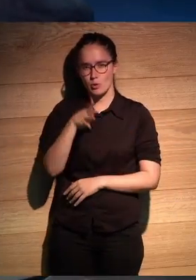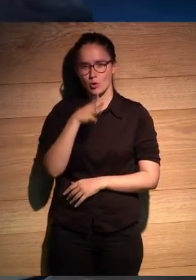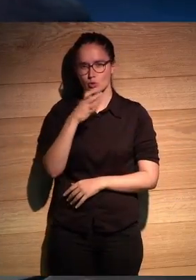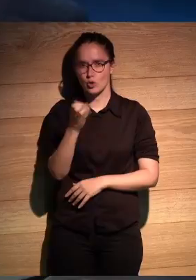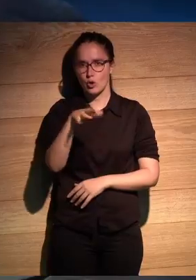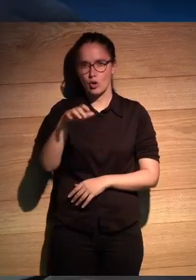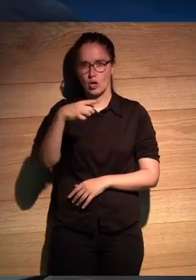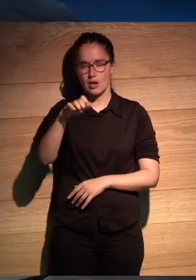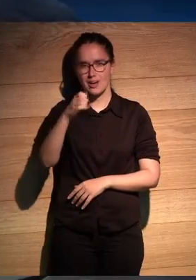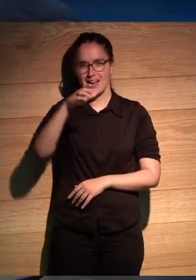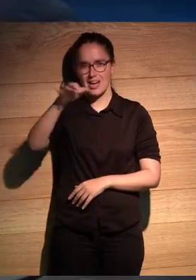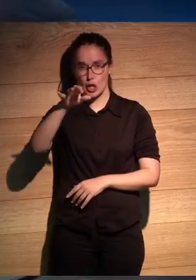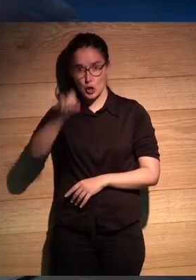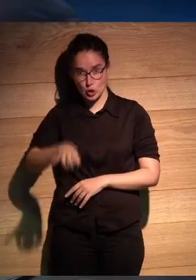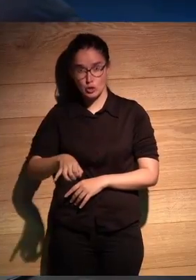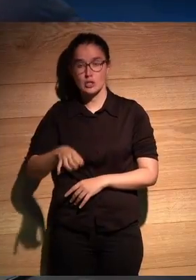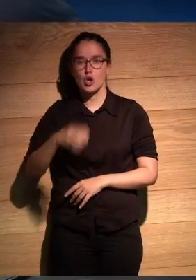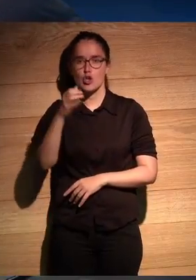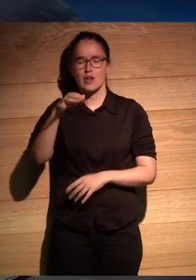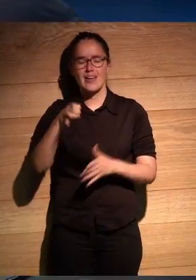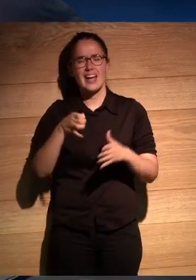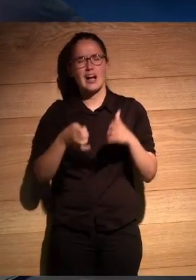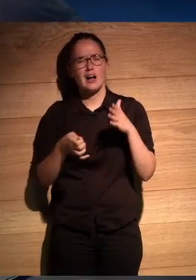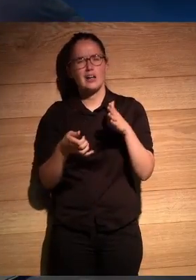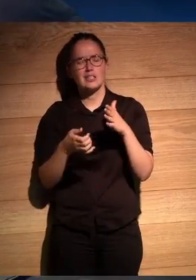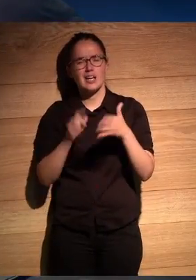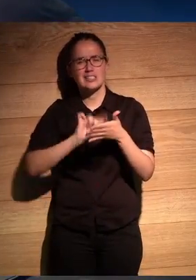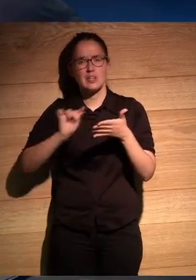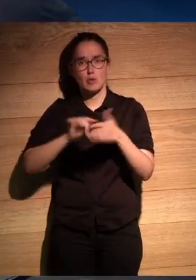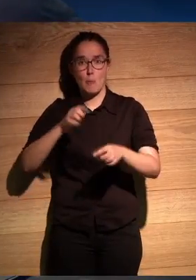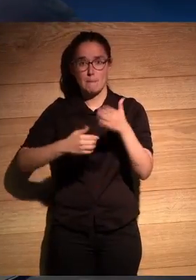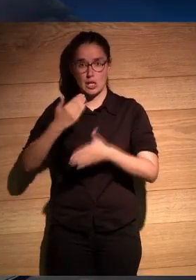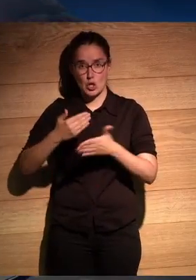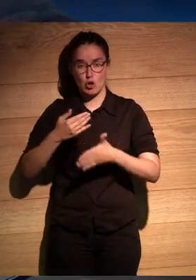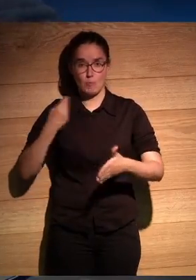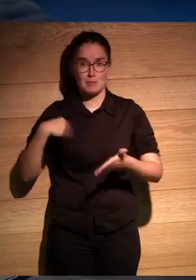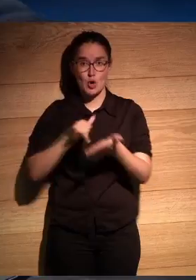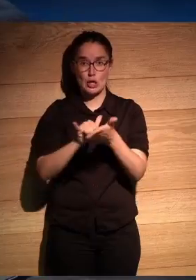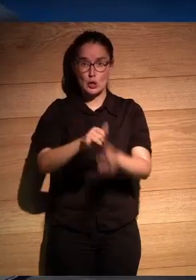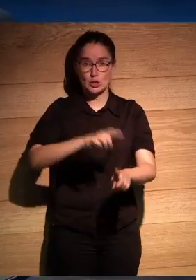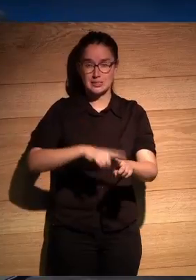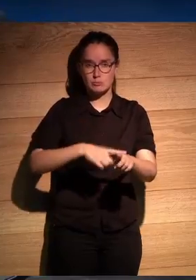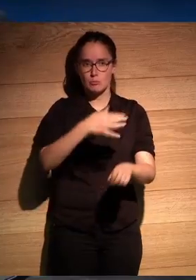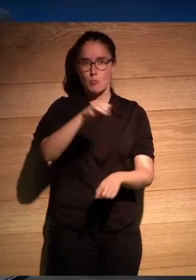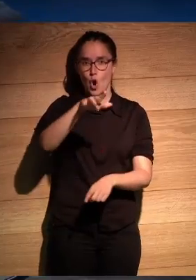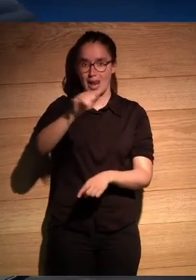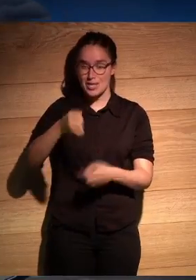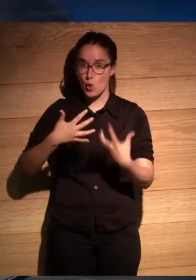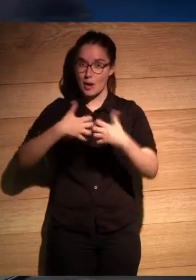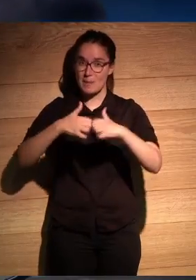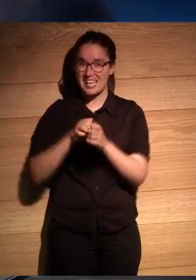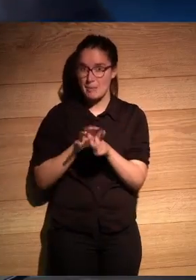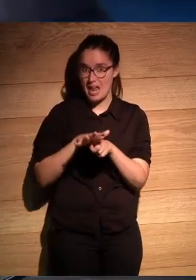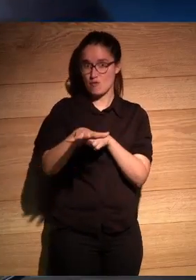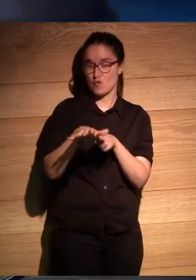Jorge Carrión Jordi escribió en el New York Times sobre la máquina Bolaño una máquina de influencias ¿no? Entonces